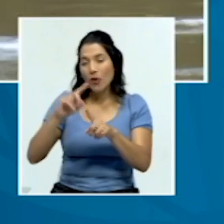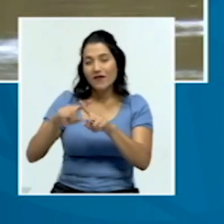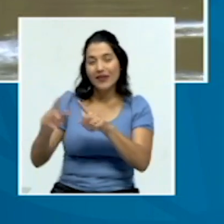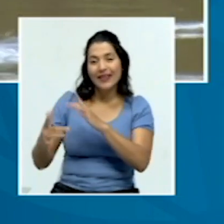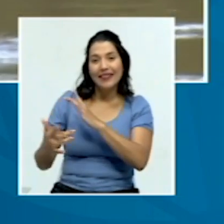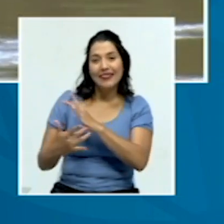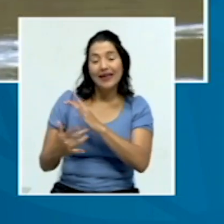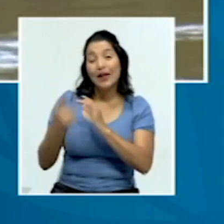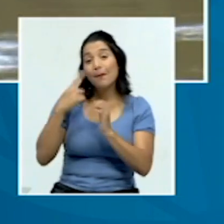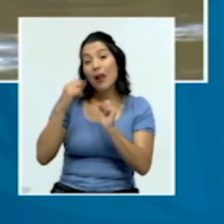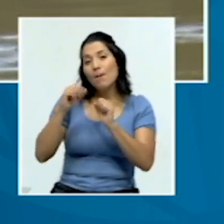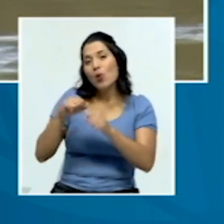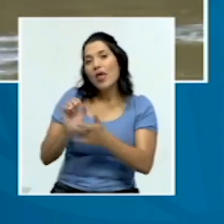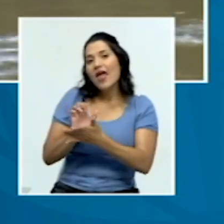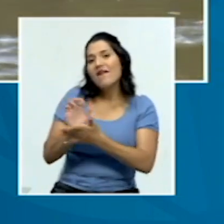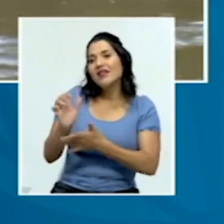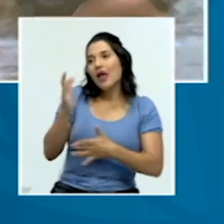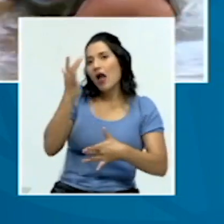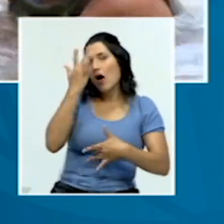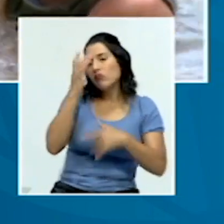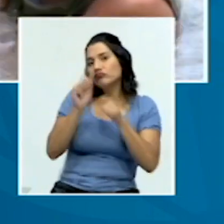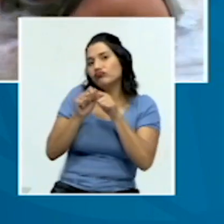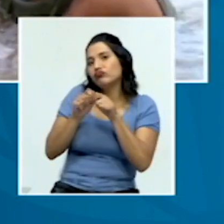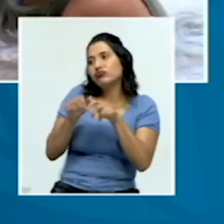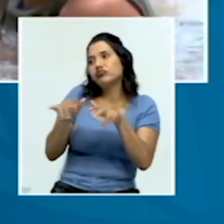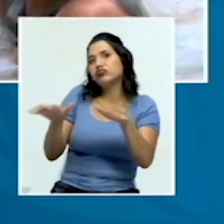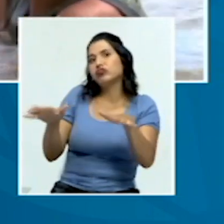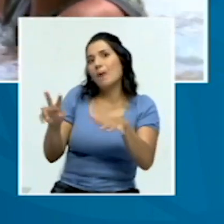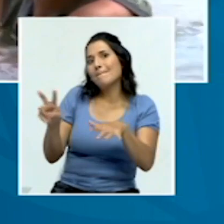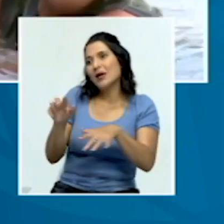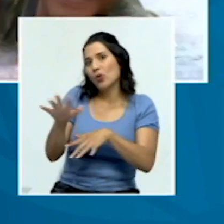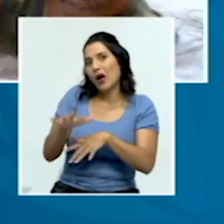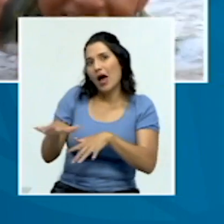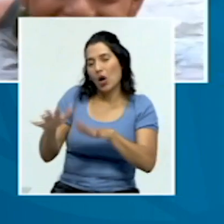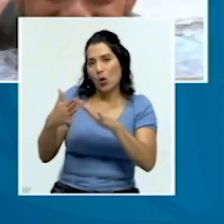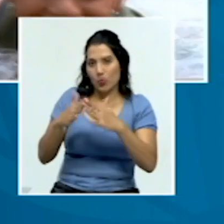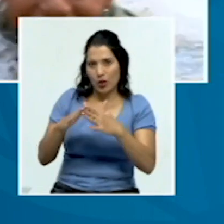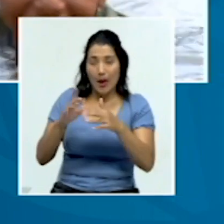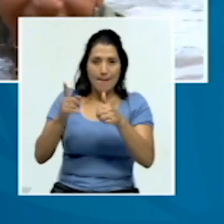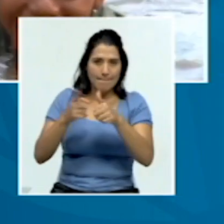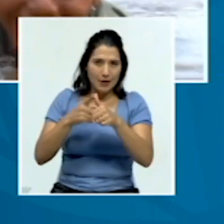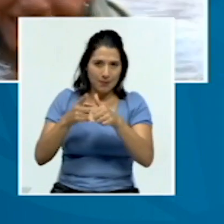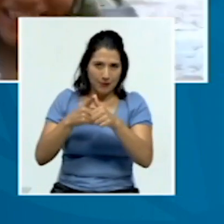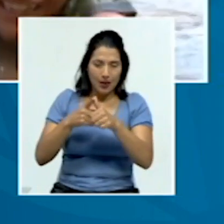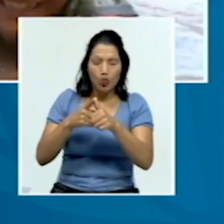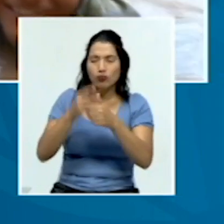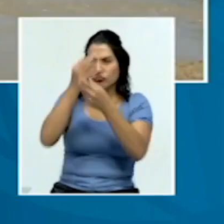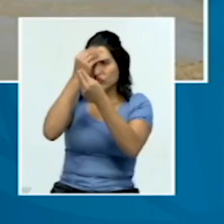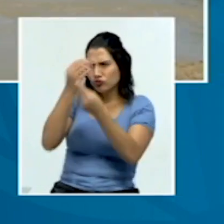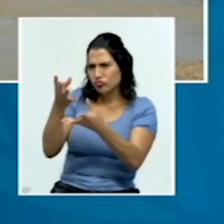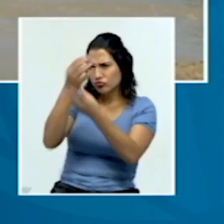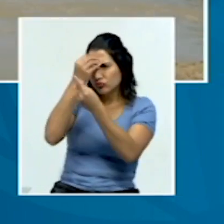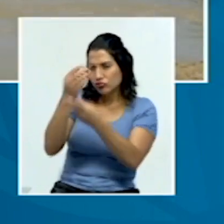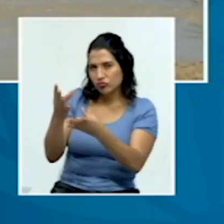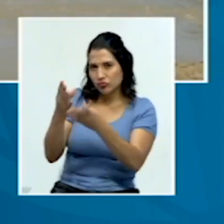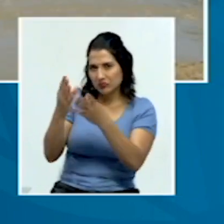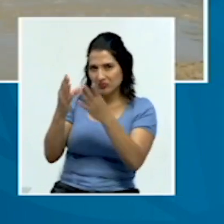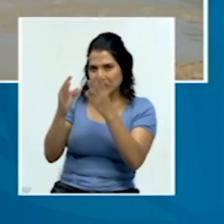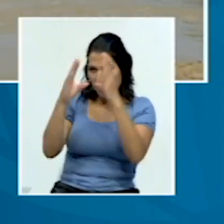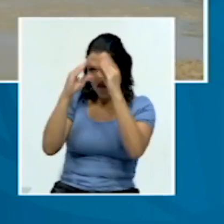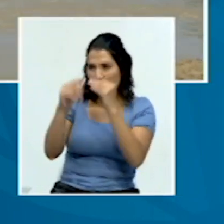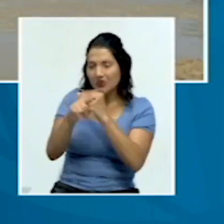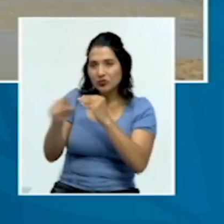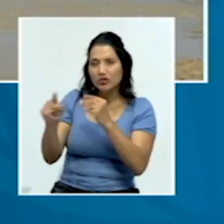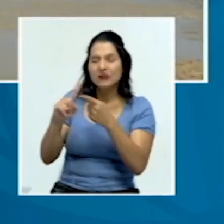evitar la propagación de este virus. El primero de ellos fue la educación de la población. Se crearon diferentes